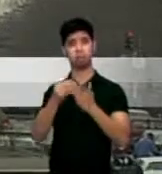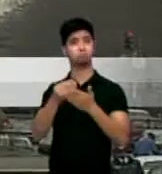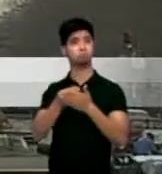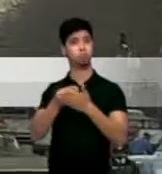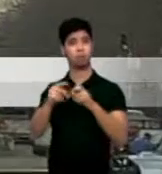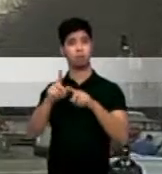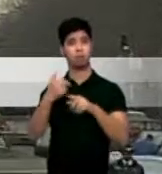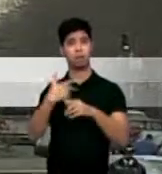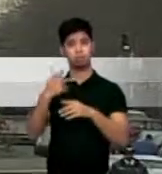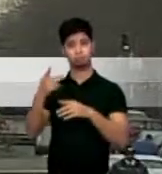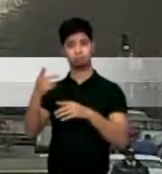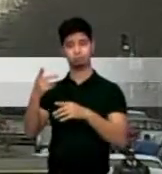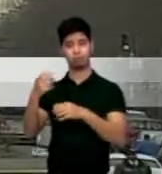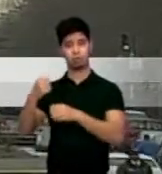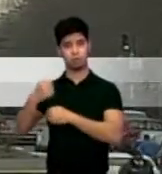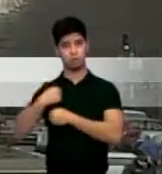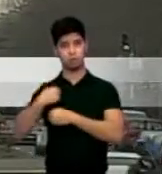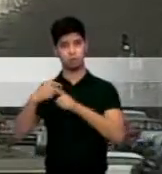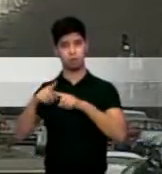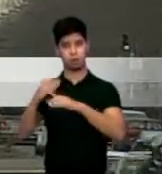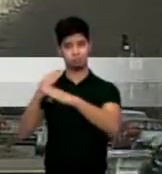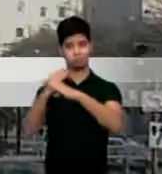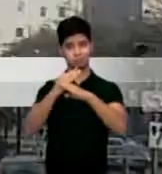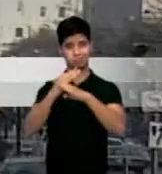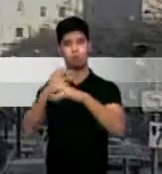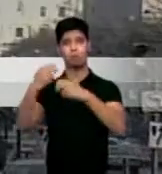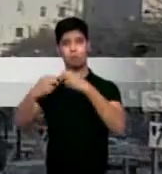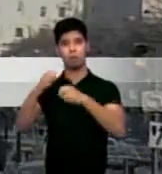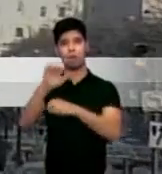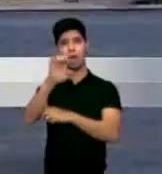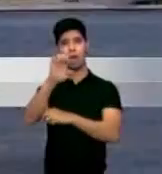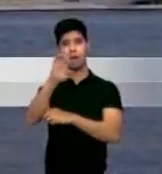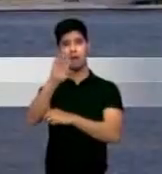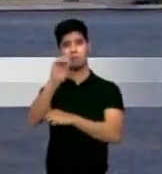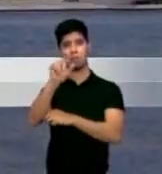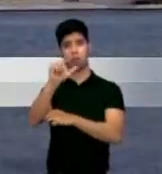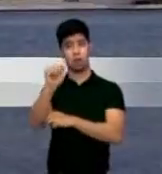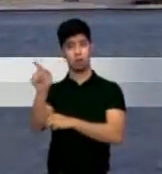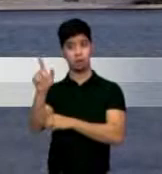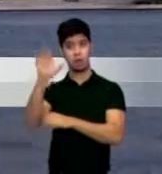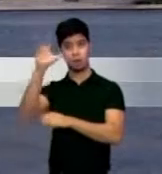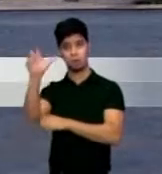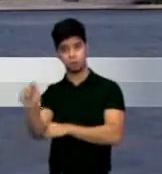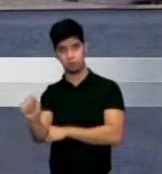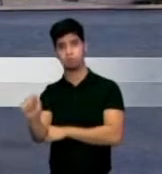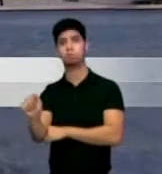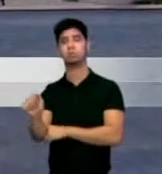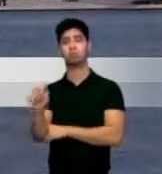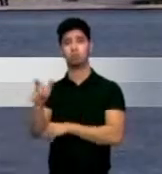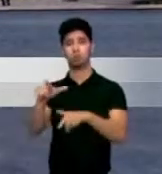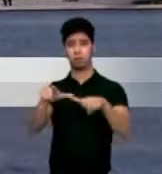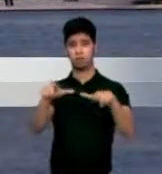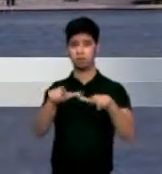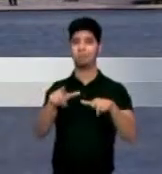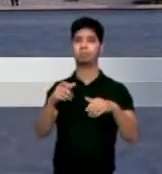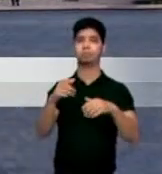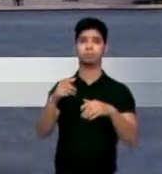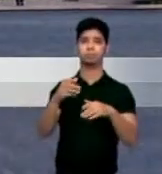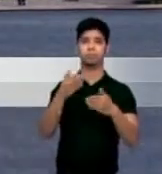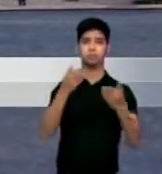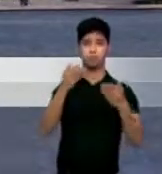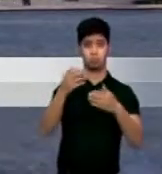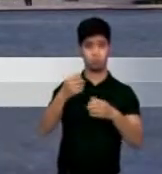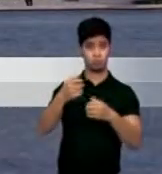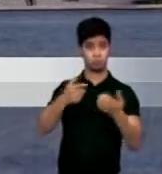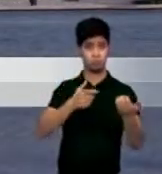ayudar a combatir el mortal brote de ébola en África. La decisión del presidente de la Comisión de Servicios Armados y del jefe de la Comisión